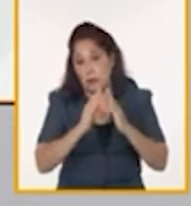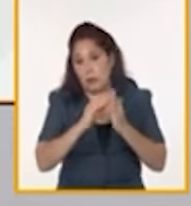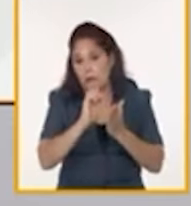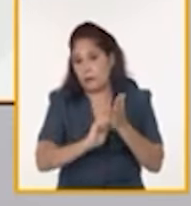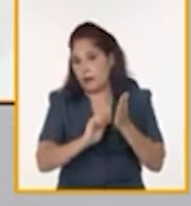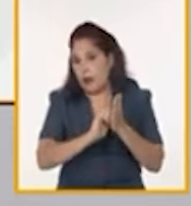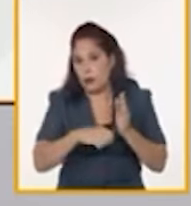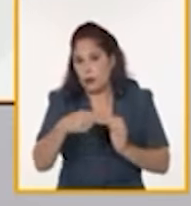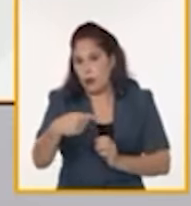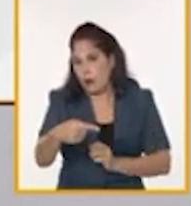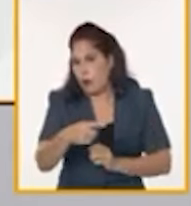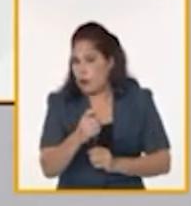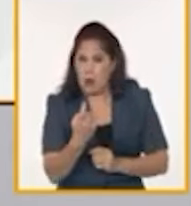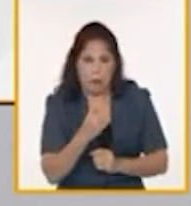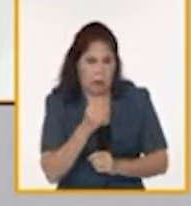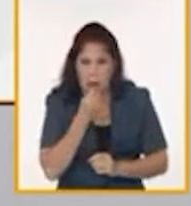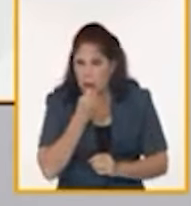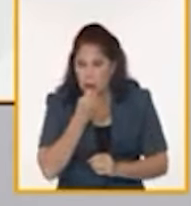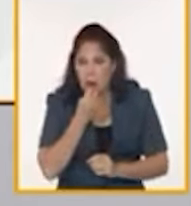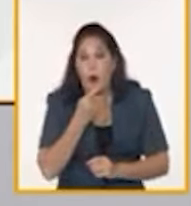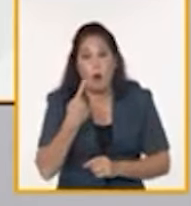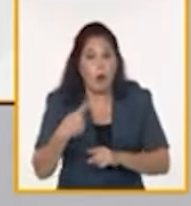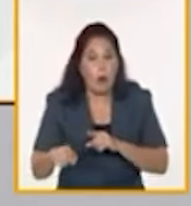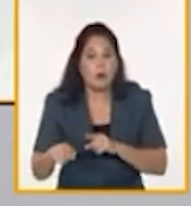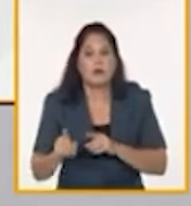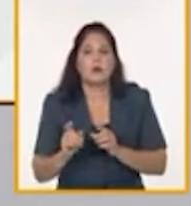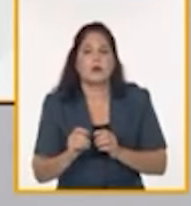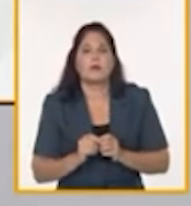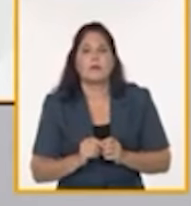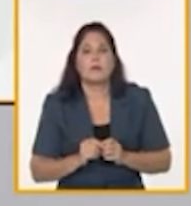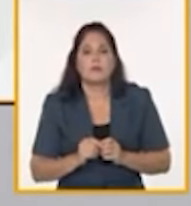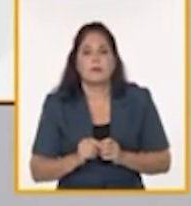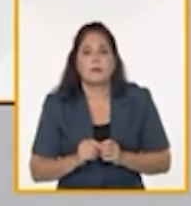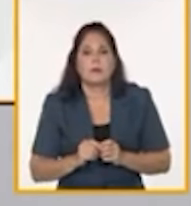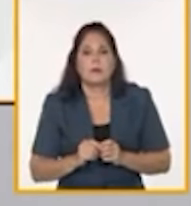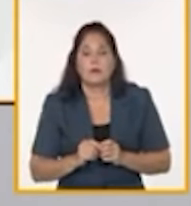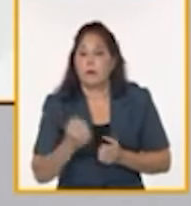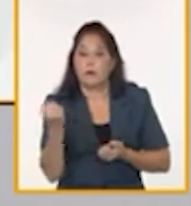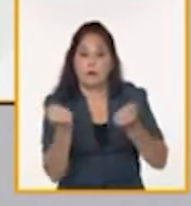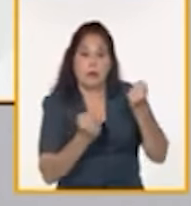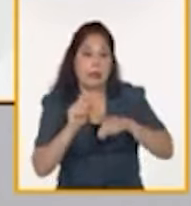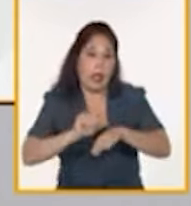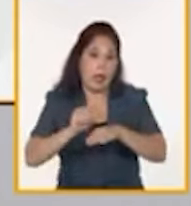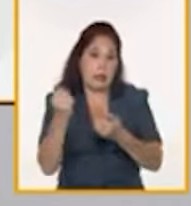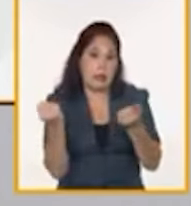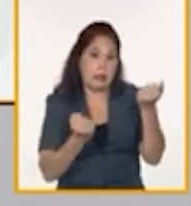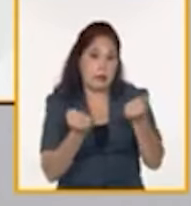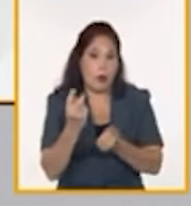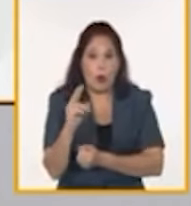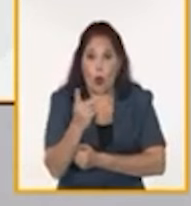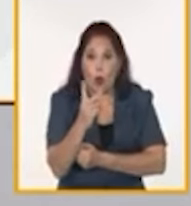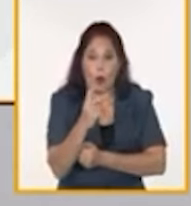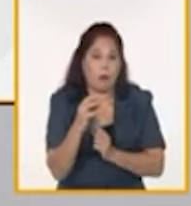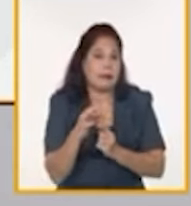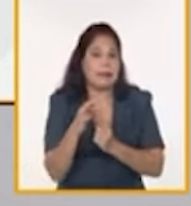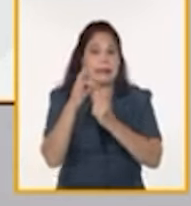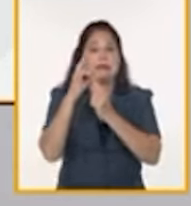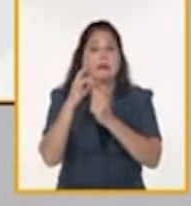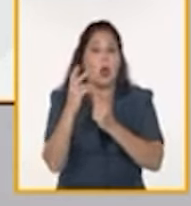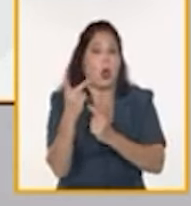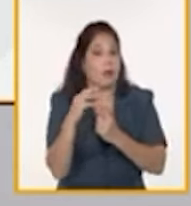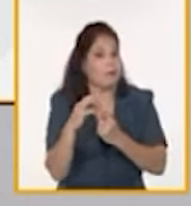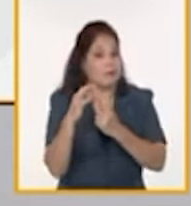qué ejercer cotidianamente la actividad, y de los arrendadores de equipos de transportación, que esas son las dos excepciones que tiene